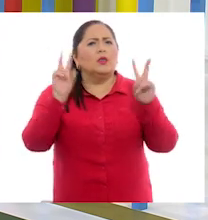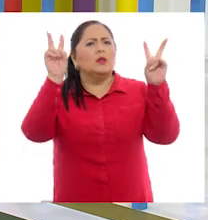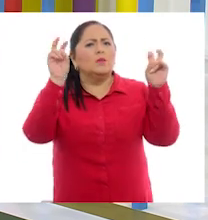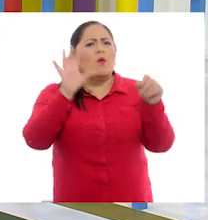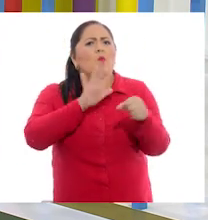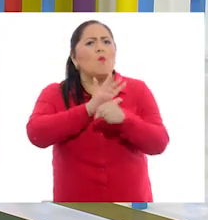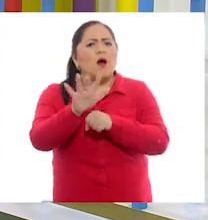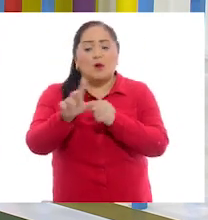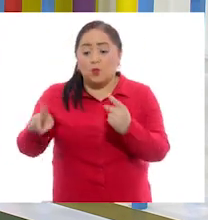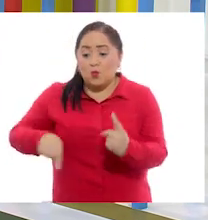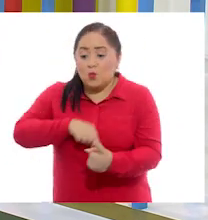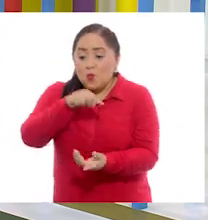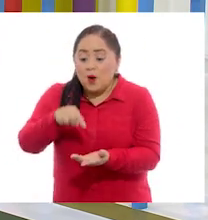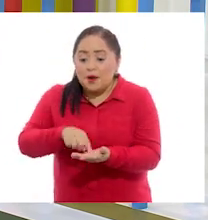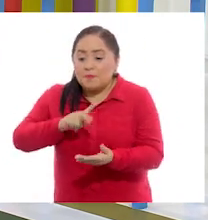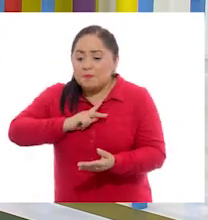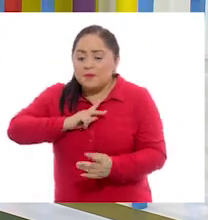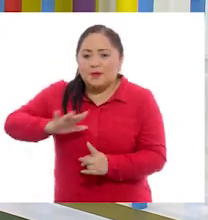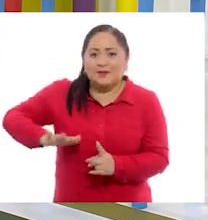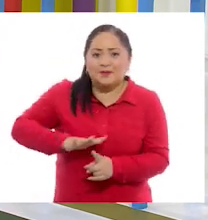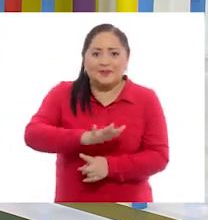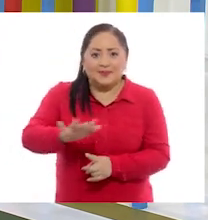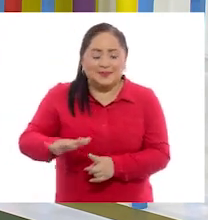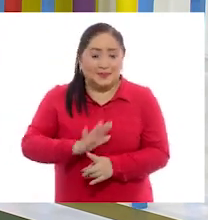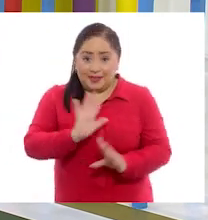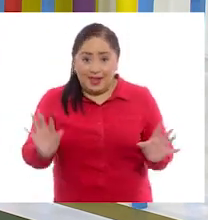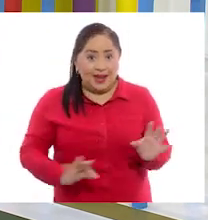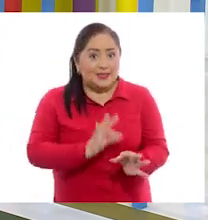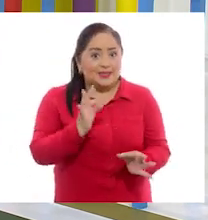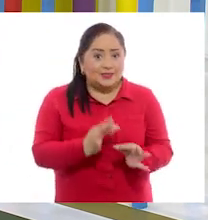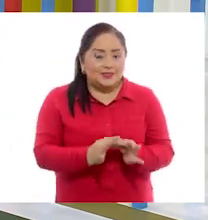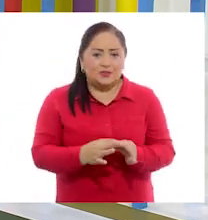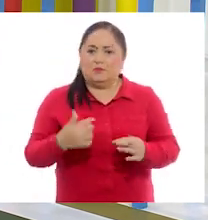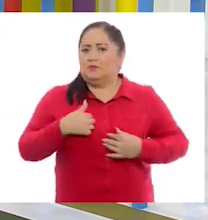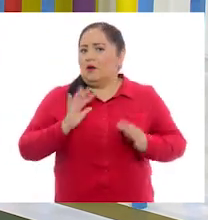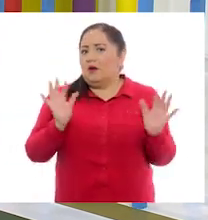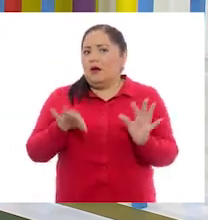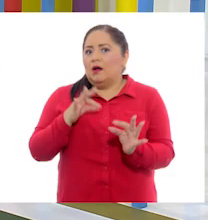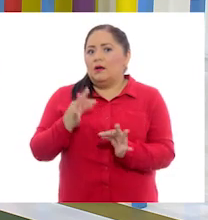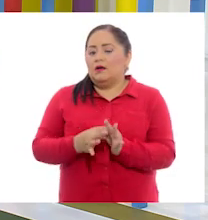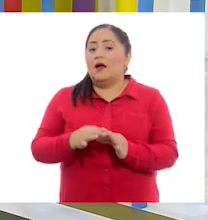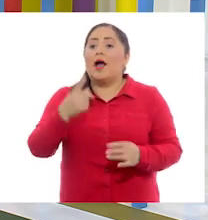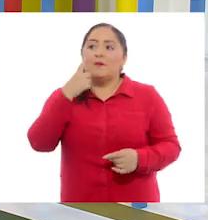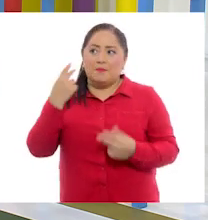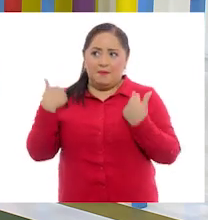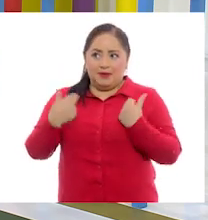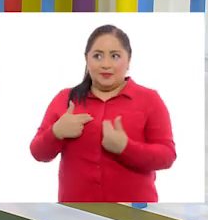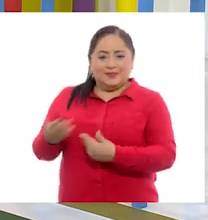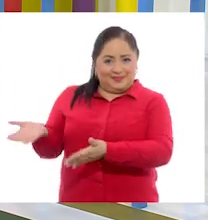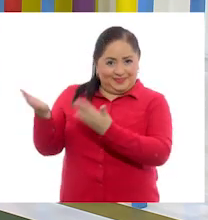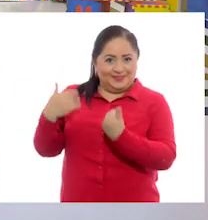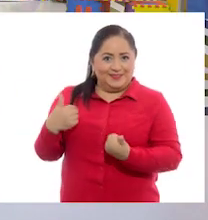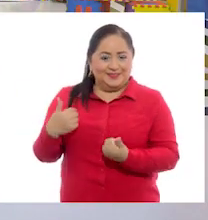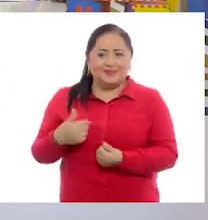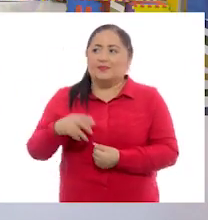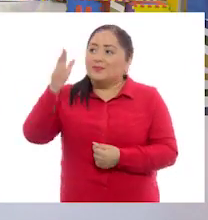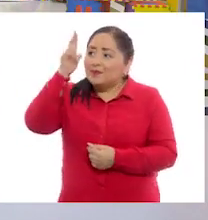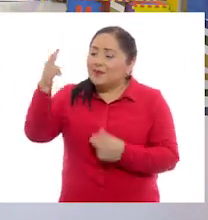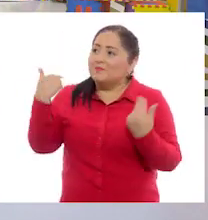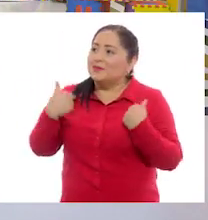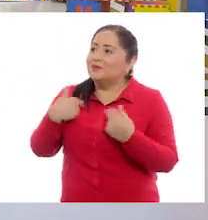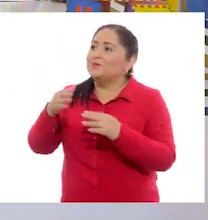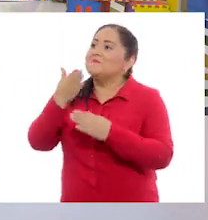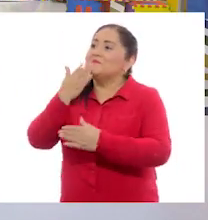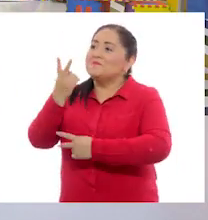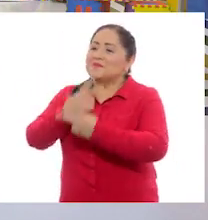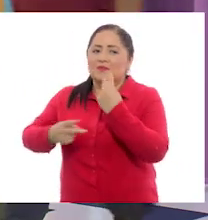es los lugares de mi comunidad. ¿Están listos? Yo ya estoy listísima. ¿Les parece si llamamos al maestro Danis? Hola, maestro Danis,